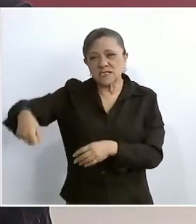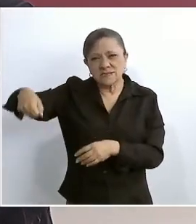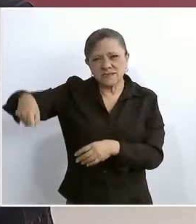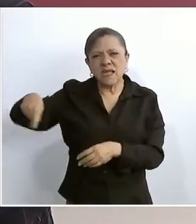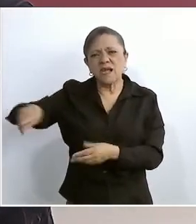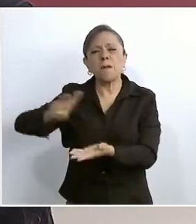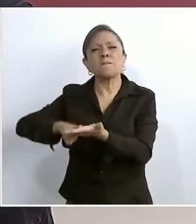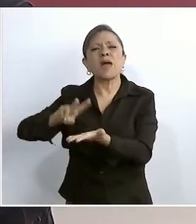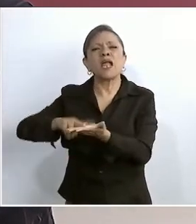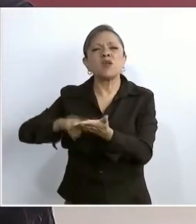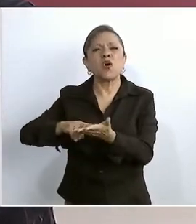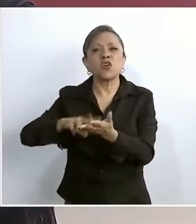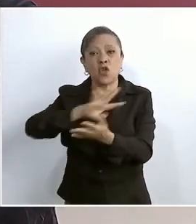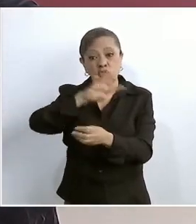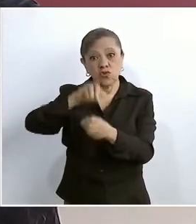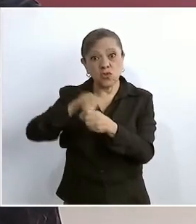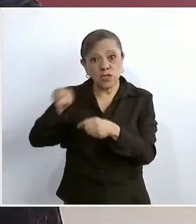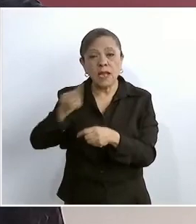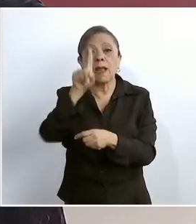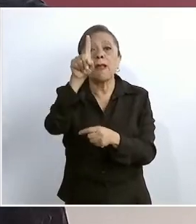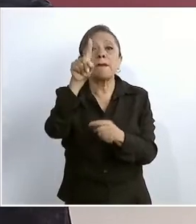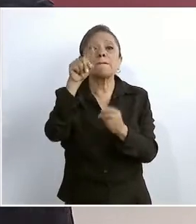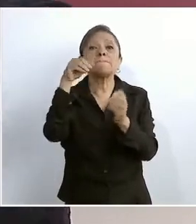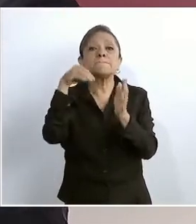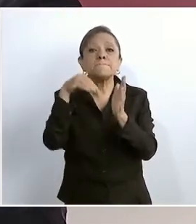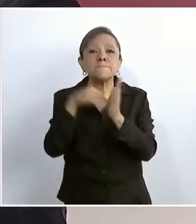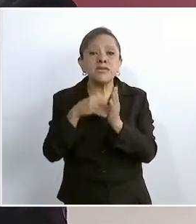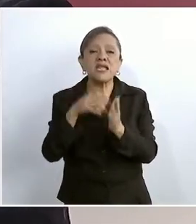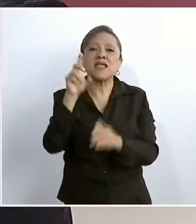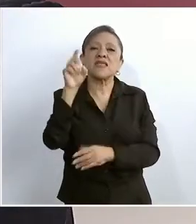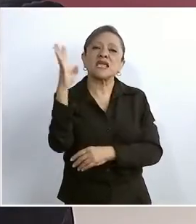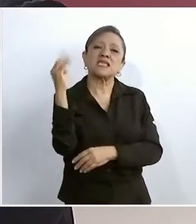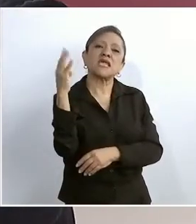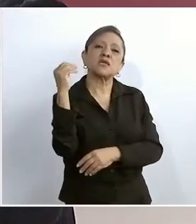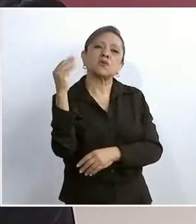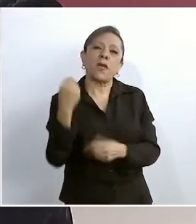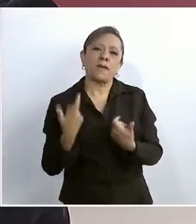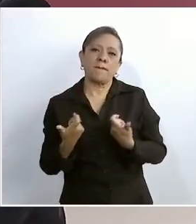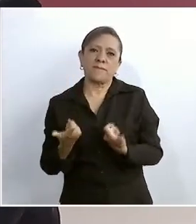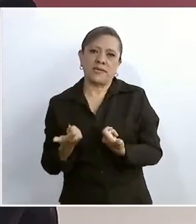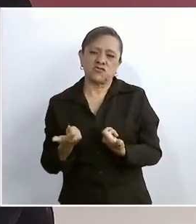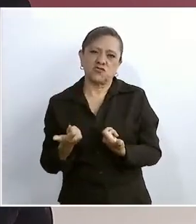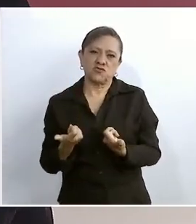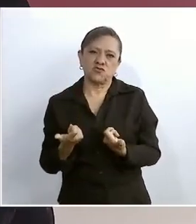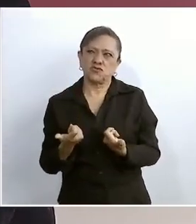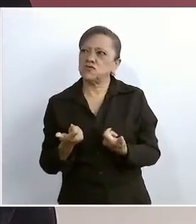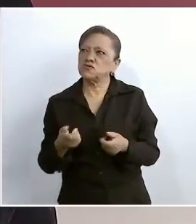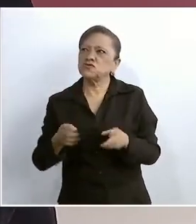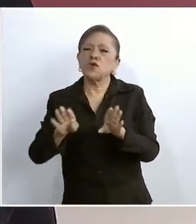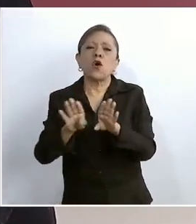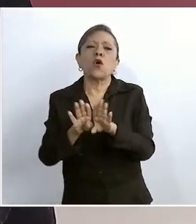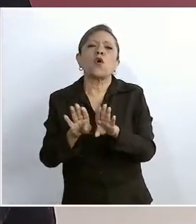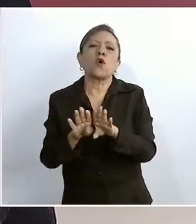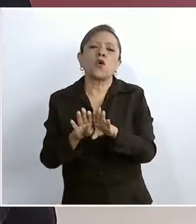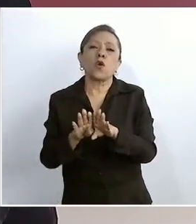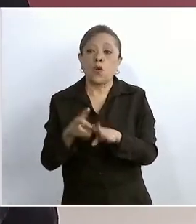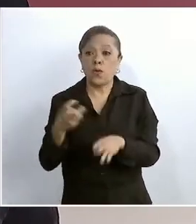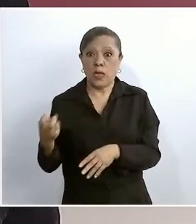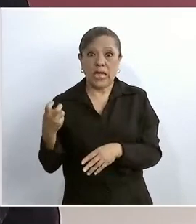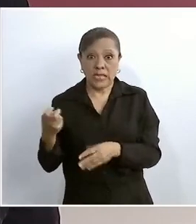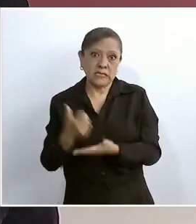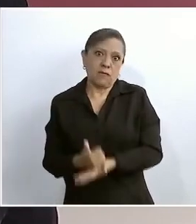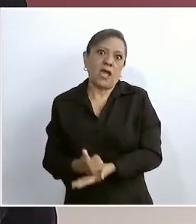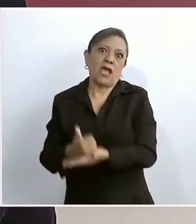treinta y nueve pesos como algo que va a ayudar